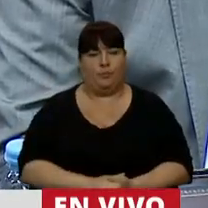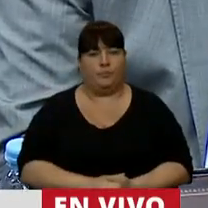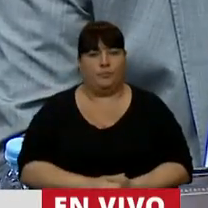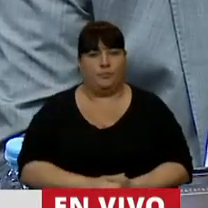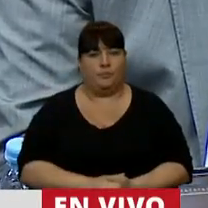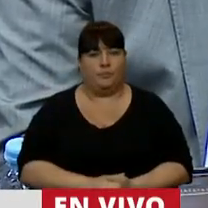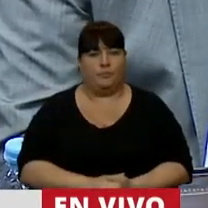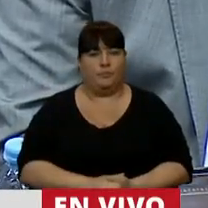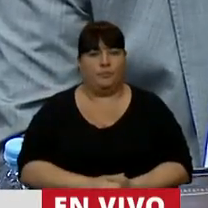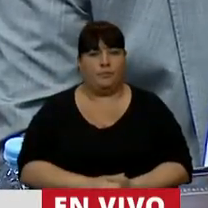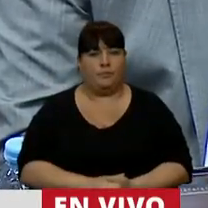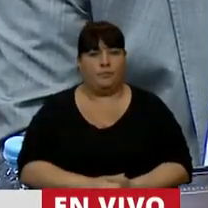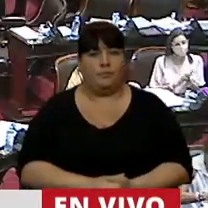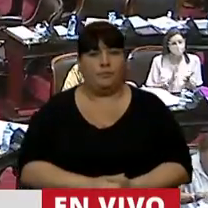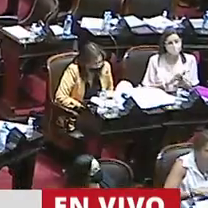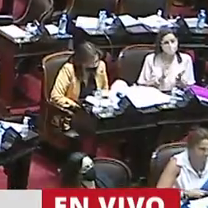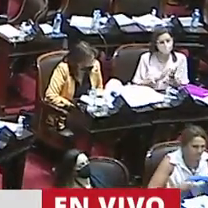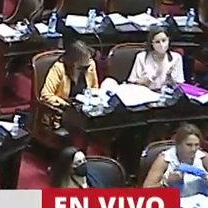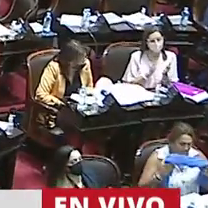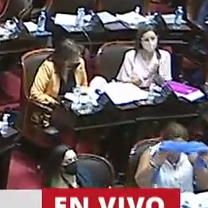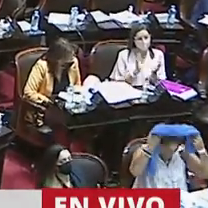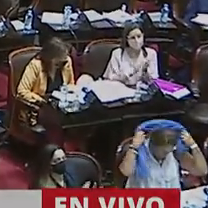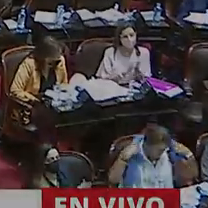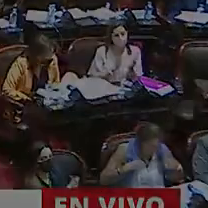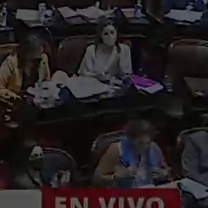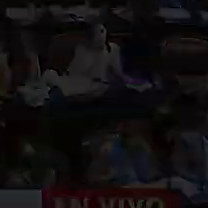Presidente. Muchas gracias, diputada.